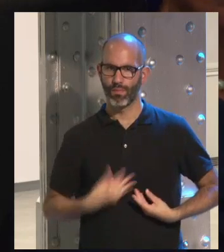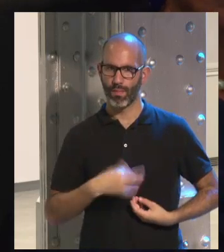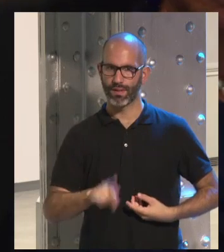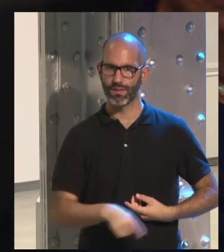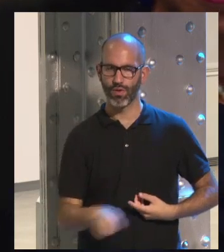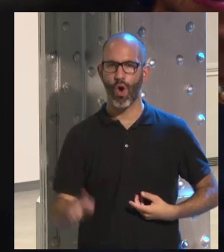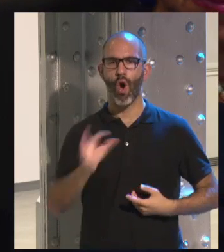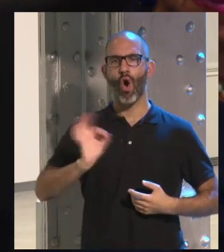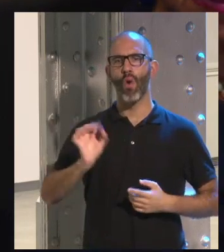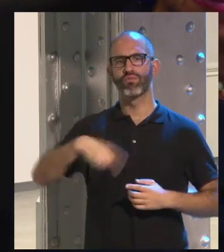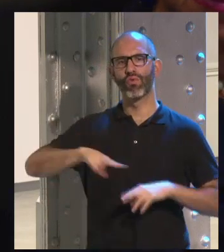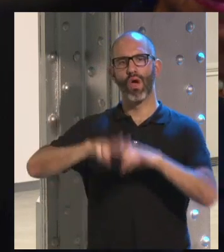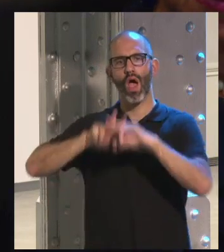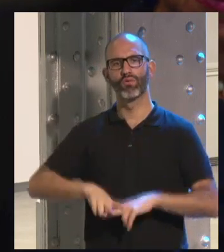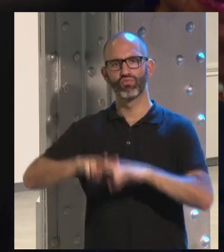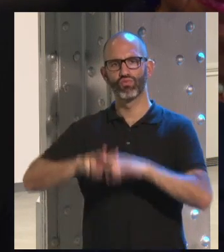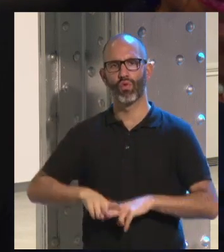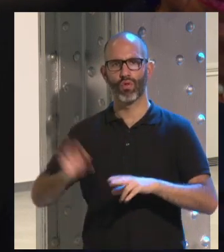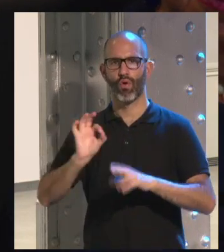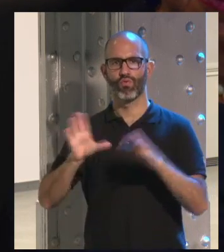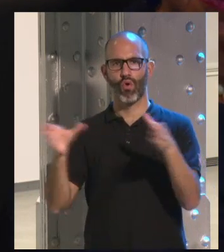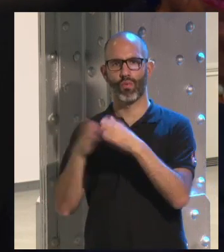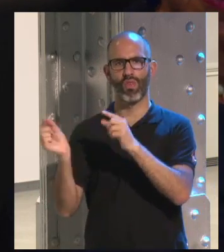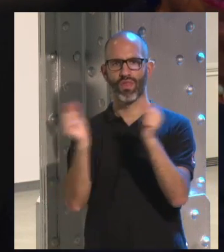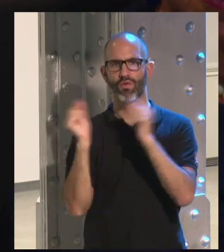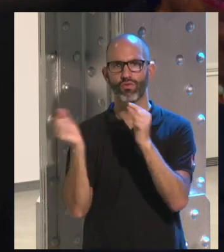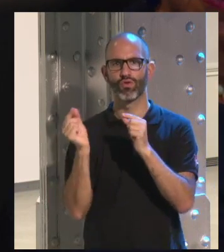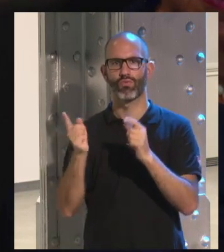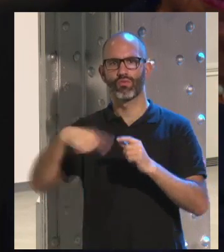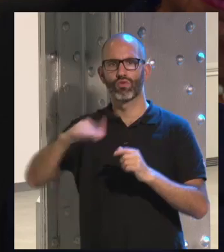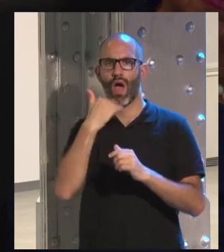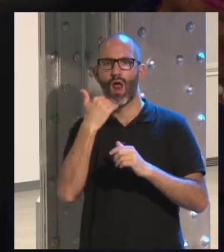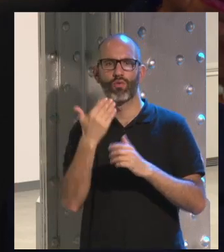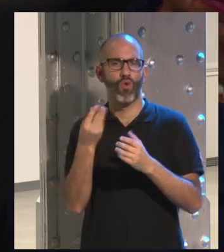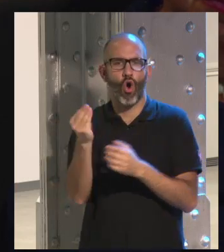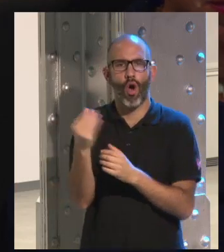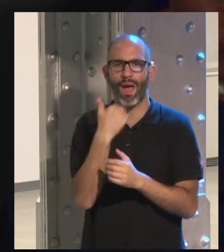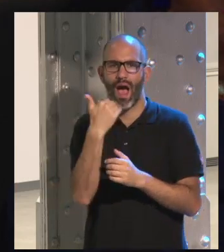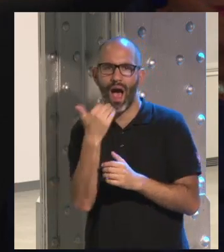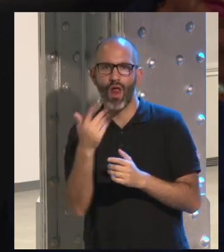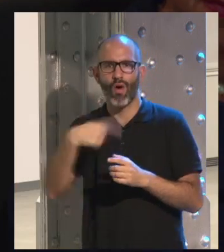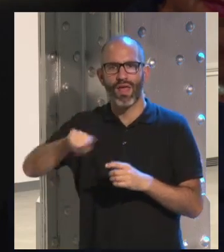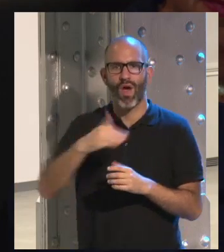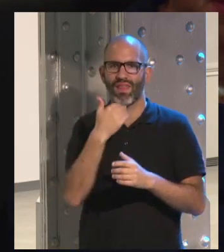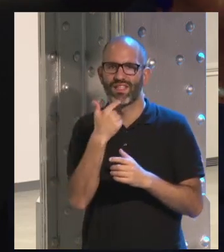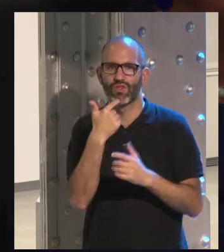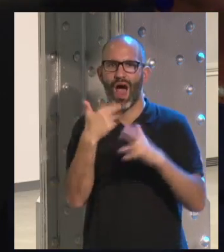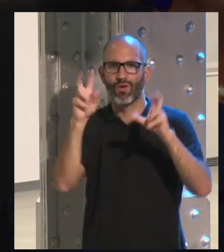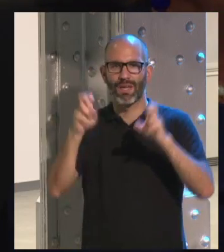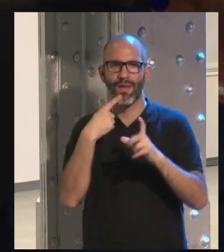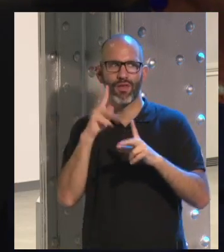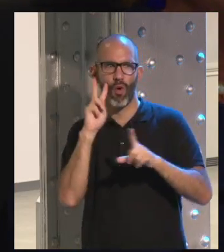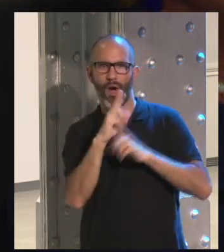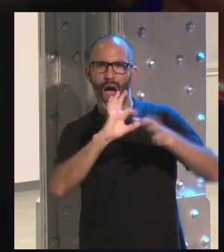en los estudios que han hecho en las encuestas que han hecho o en los grupos de discusión algún adolescente o algún niño ha hecho referencia a eso